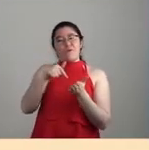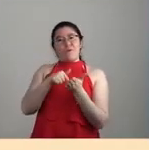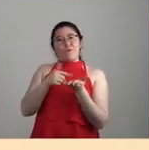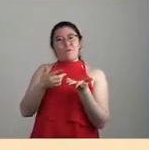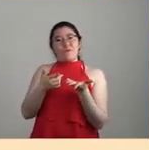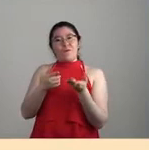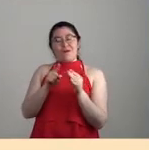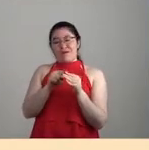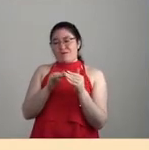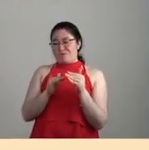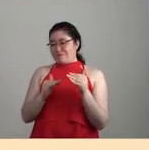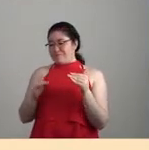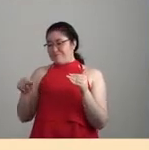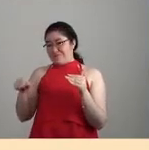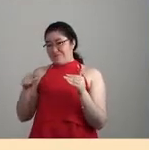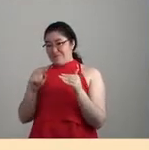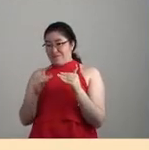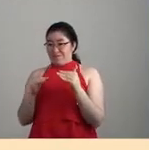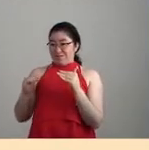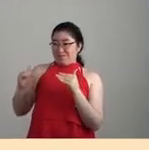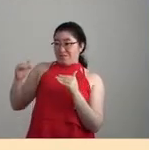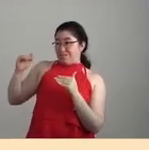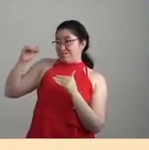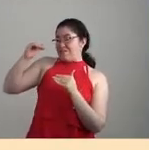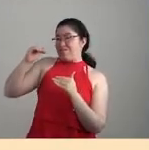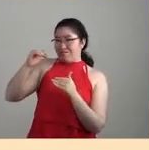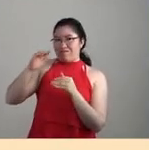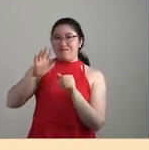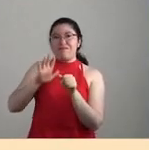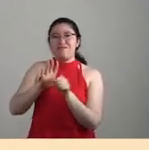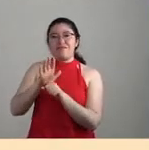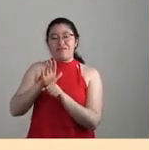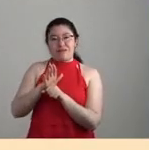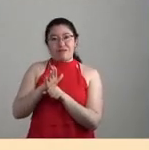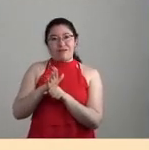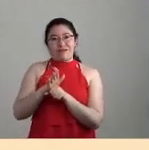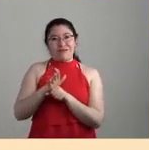jerárquico, ¿no?, de los ciclos y las cadenas